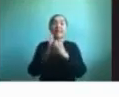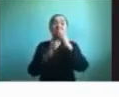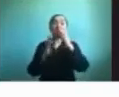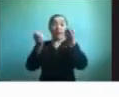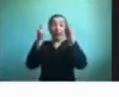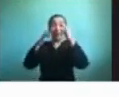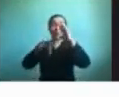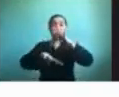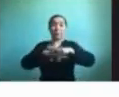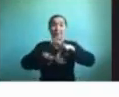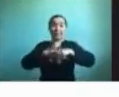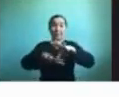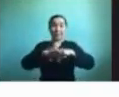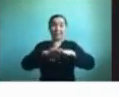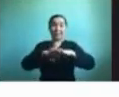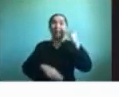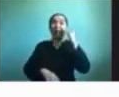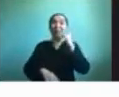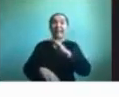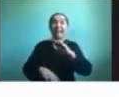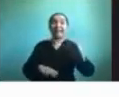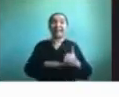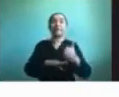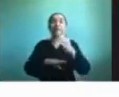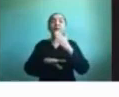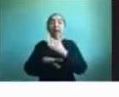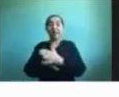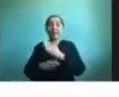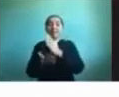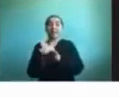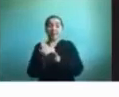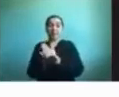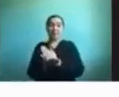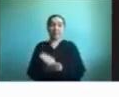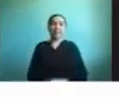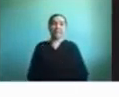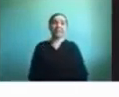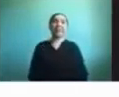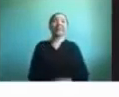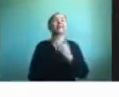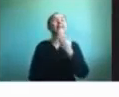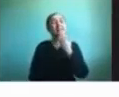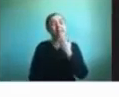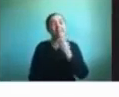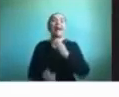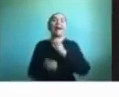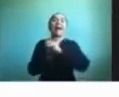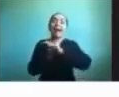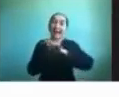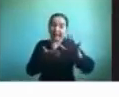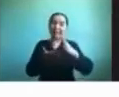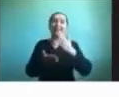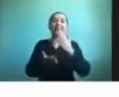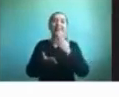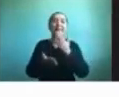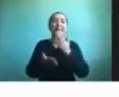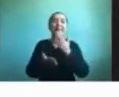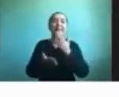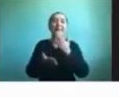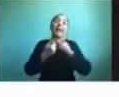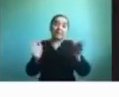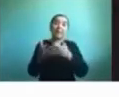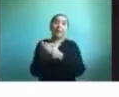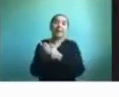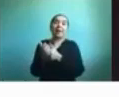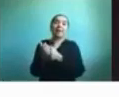Esta también va a ser una aplicación gratuita, que va a estar disponible en Android y en iOS. Ahora no les podemos contar mucho más, porque es